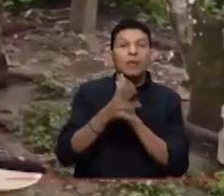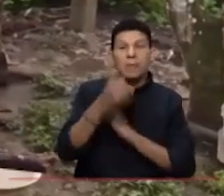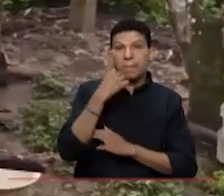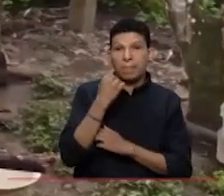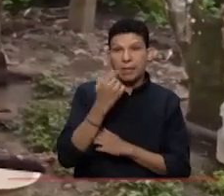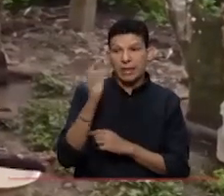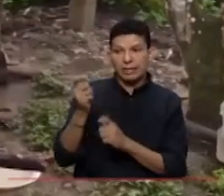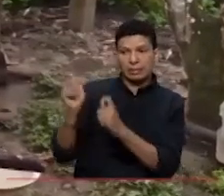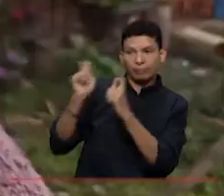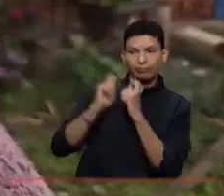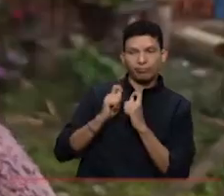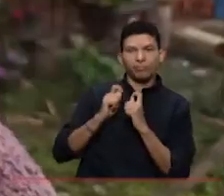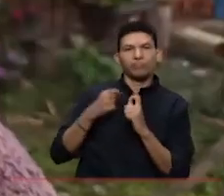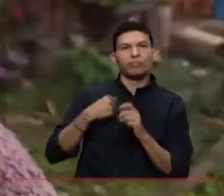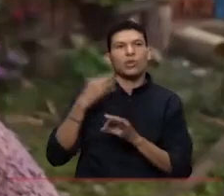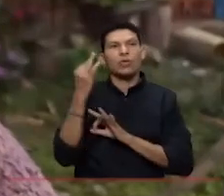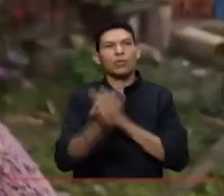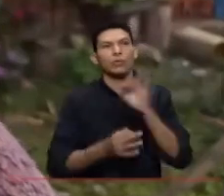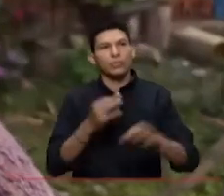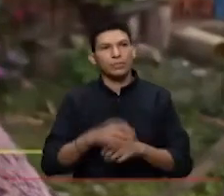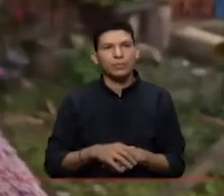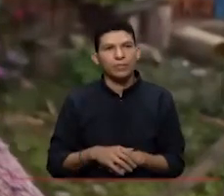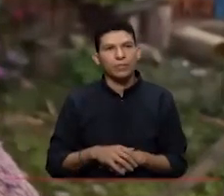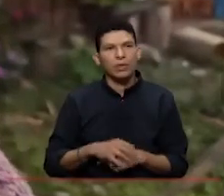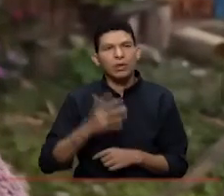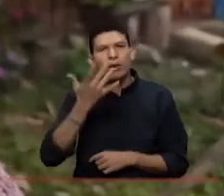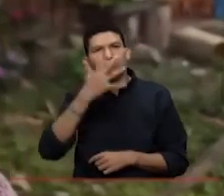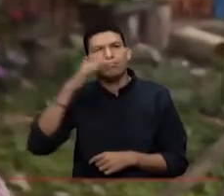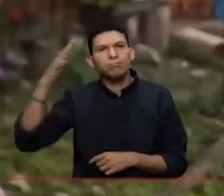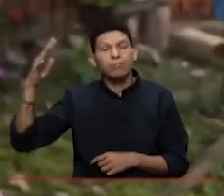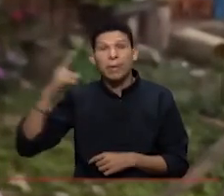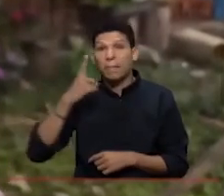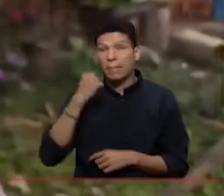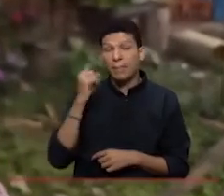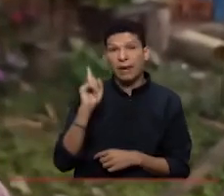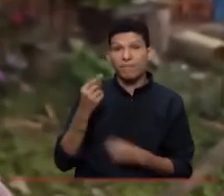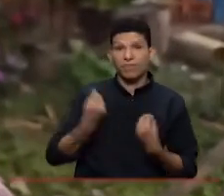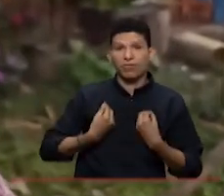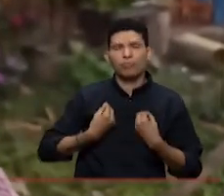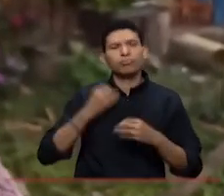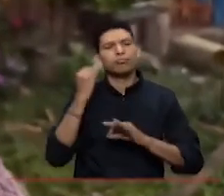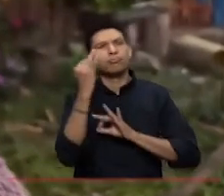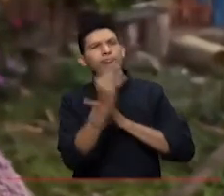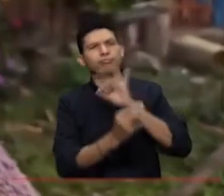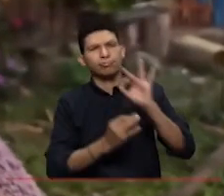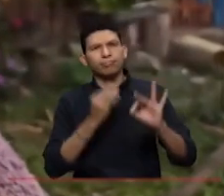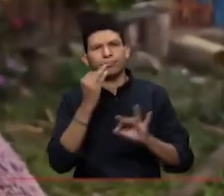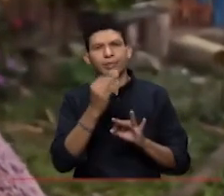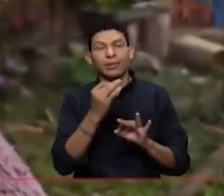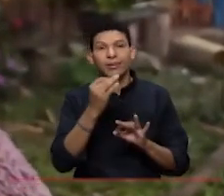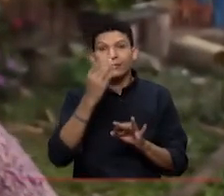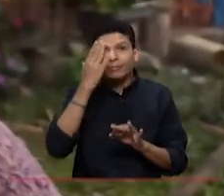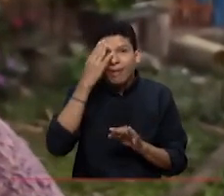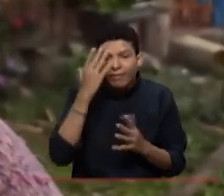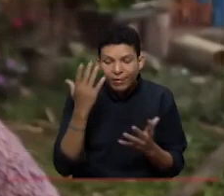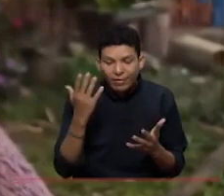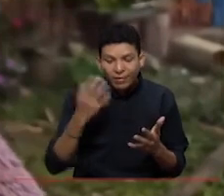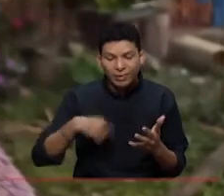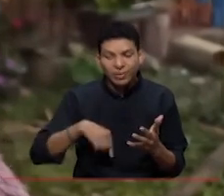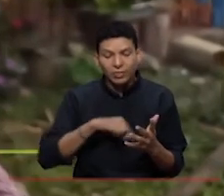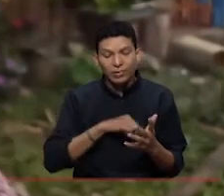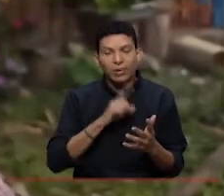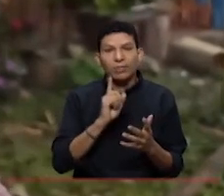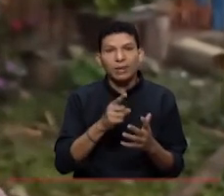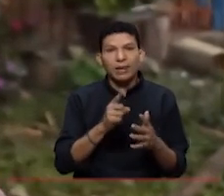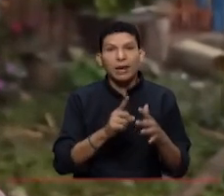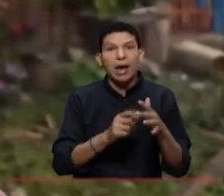tanto amor le heredó. Desde el bosque, desde que estaba mi apá vivo, lo cuidaba el bosque, porque como ahí está